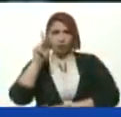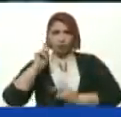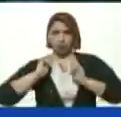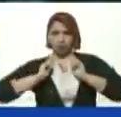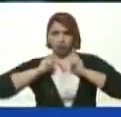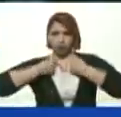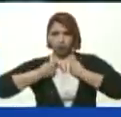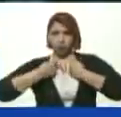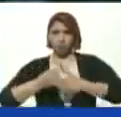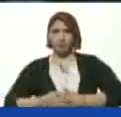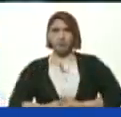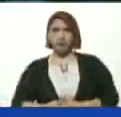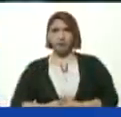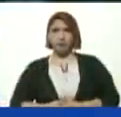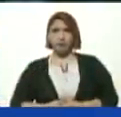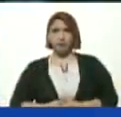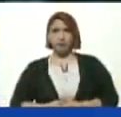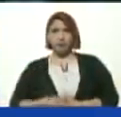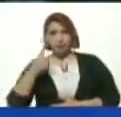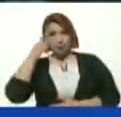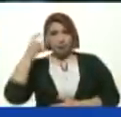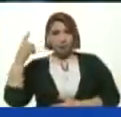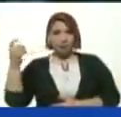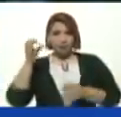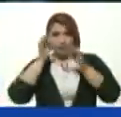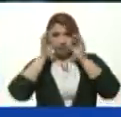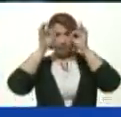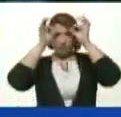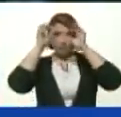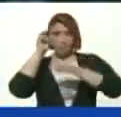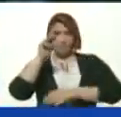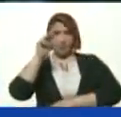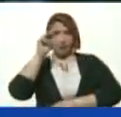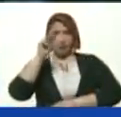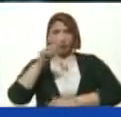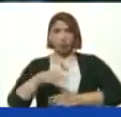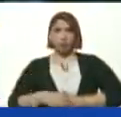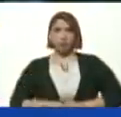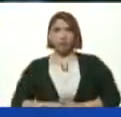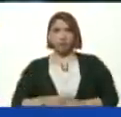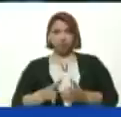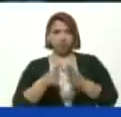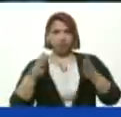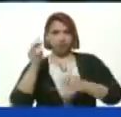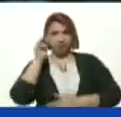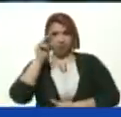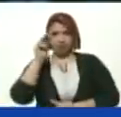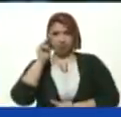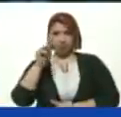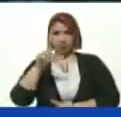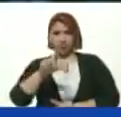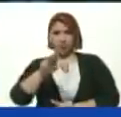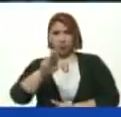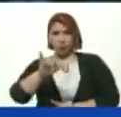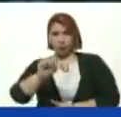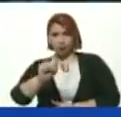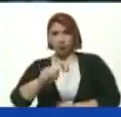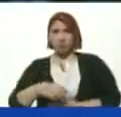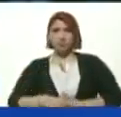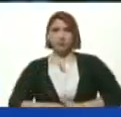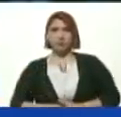Turis Inspirados En Simón Rodríguez El maestro De maestro Y en el gran Maestro Luis Beltrán Prieto Figueroa